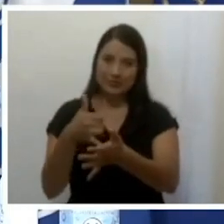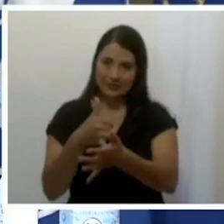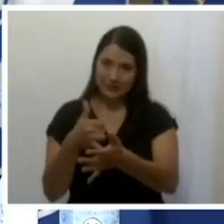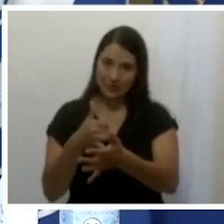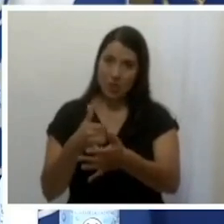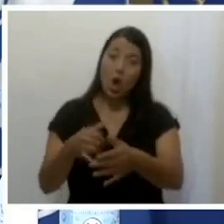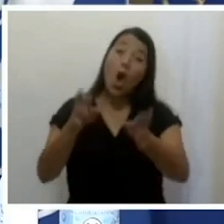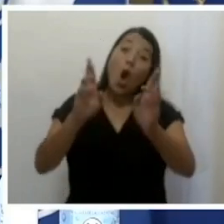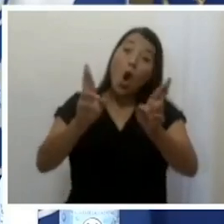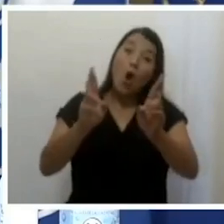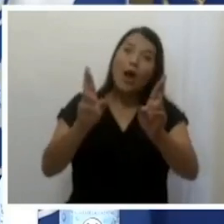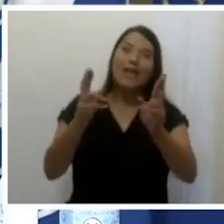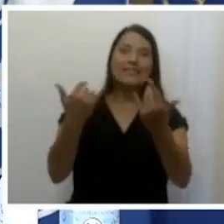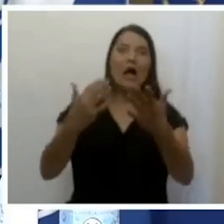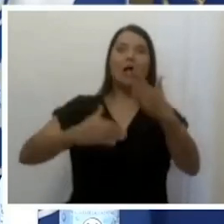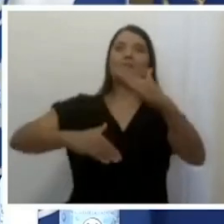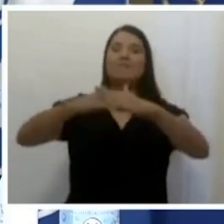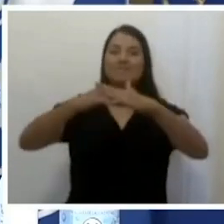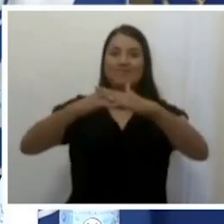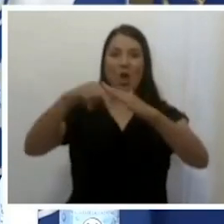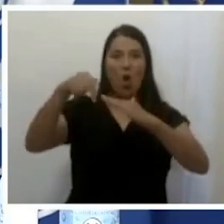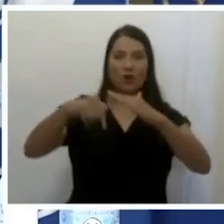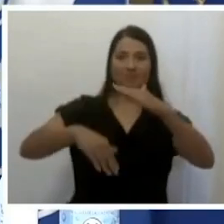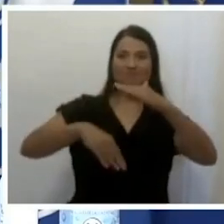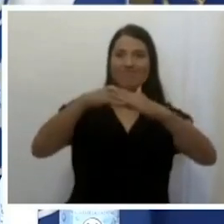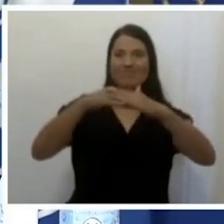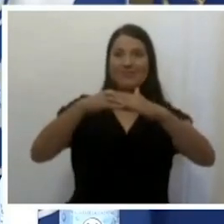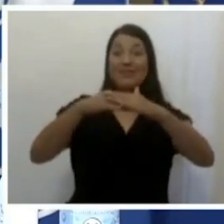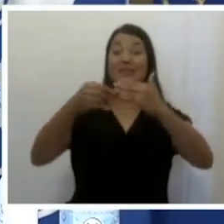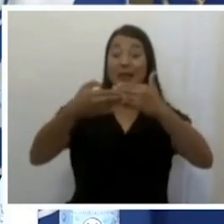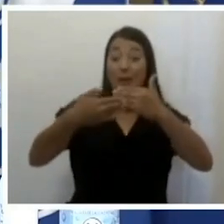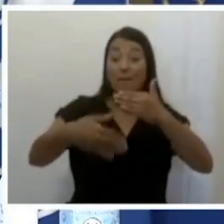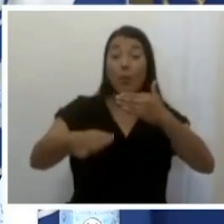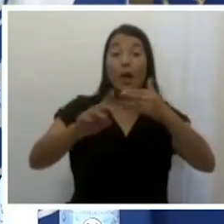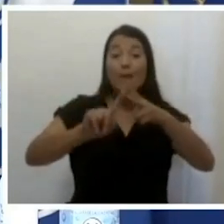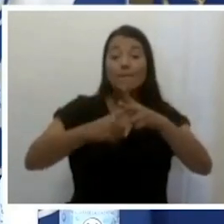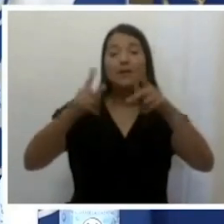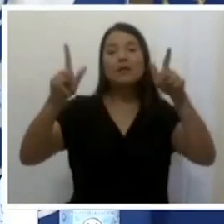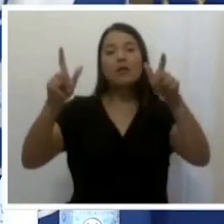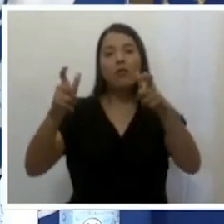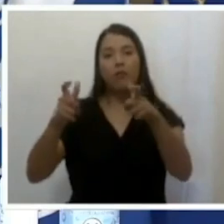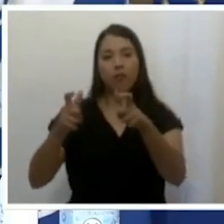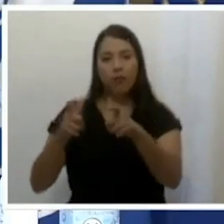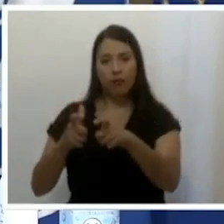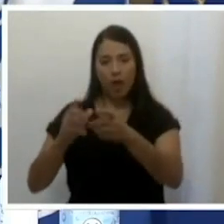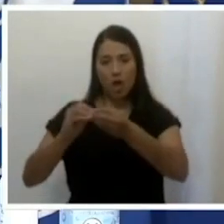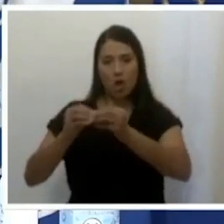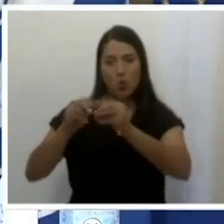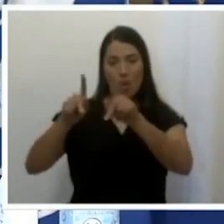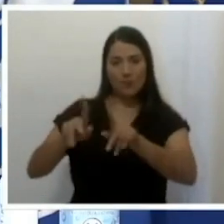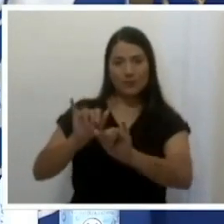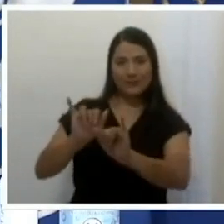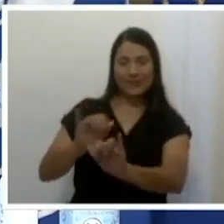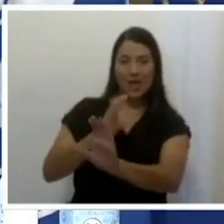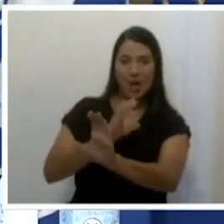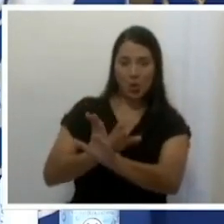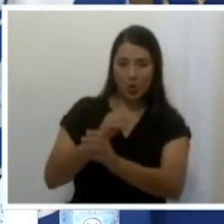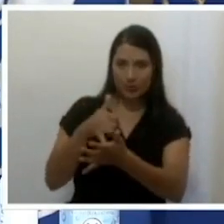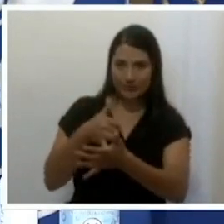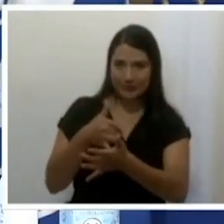ojalá comience a bajar. De nuevo, depende de nuestro comportamiento. Nosotros estamos haciendo todo lo que es